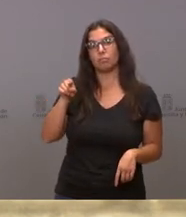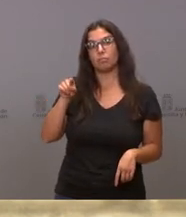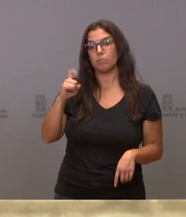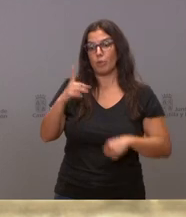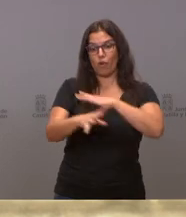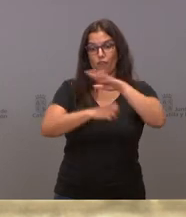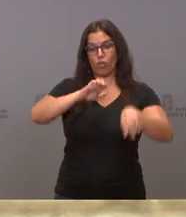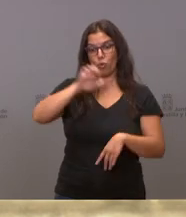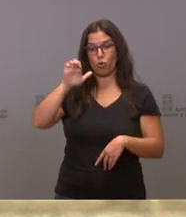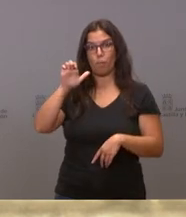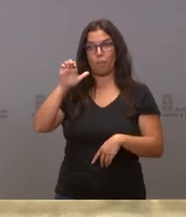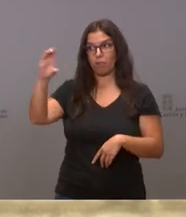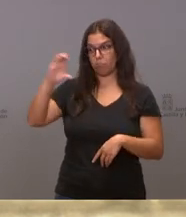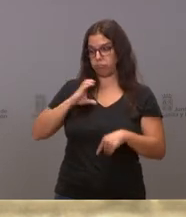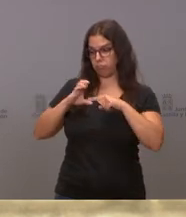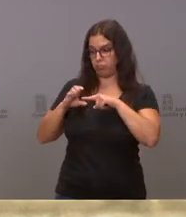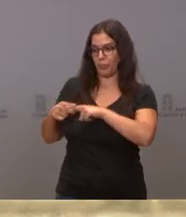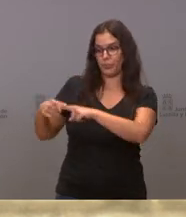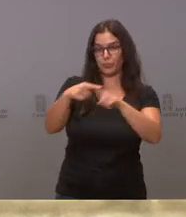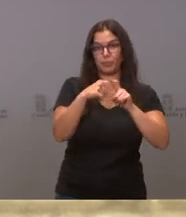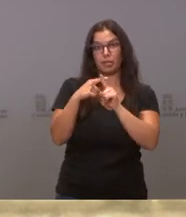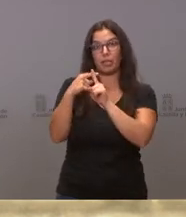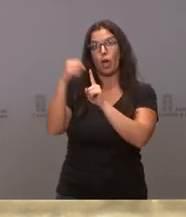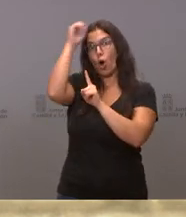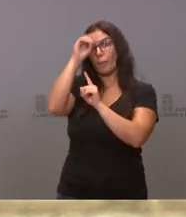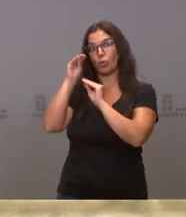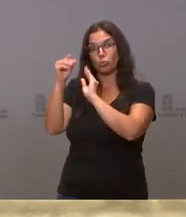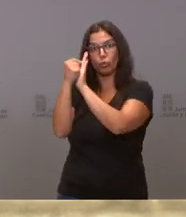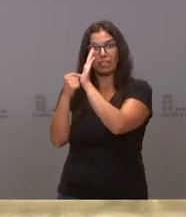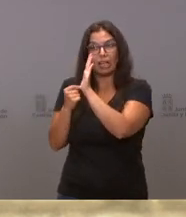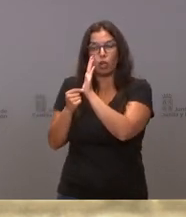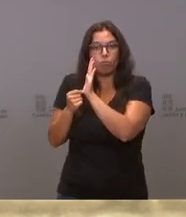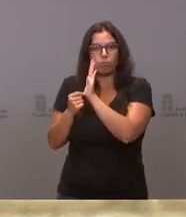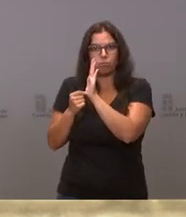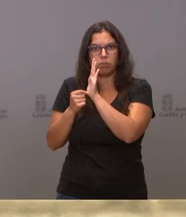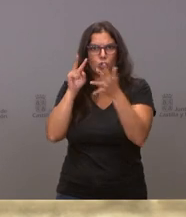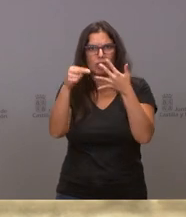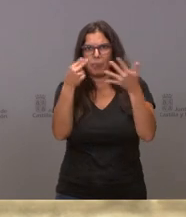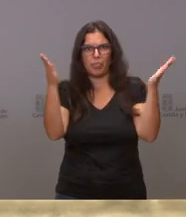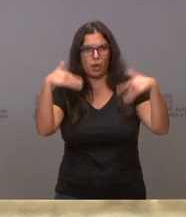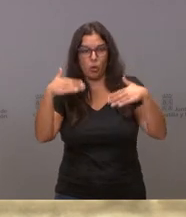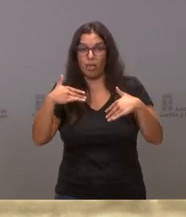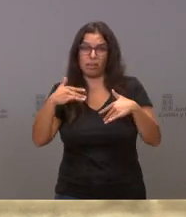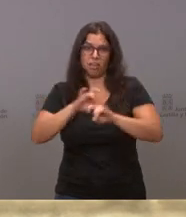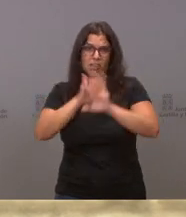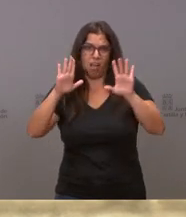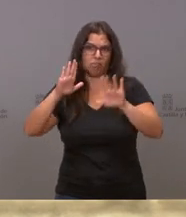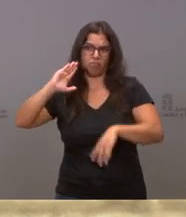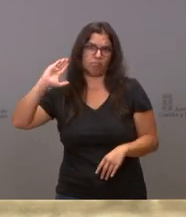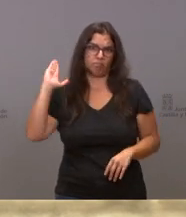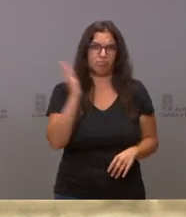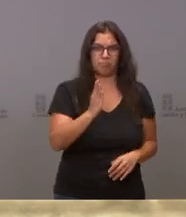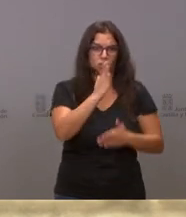fondos europeos en función de sus criterios sin ninguna transparencia y perjudicando claramente a